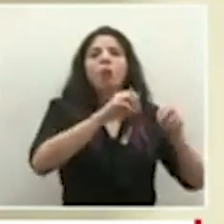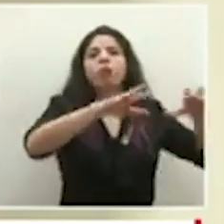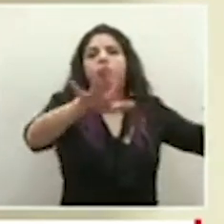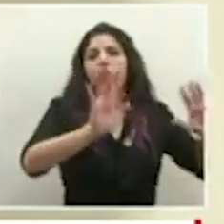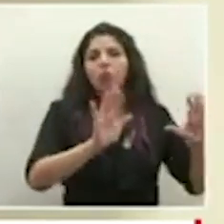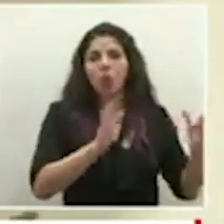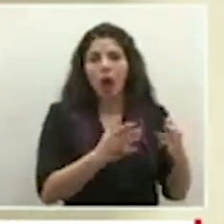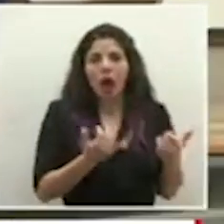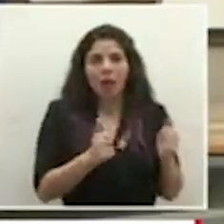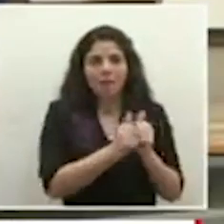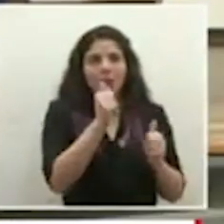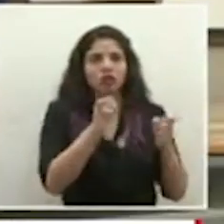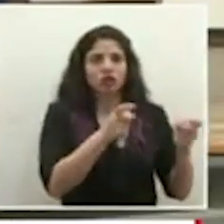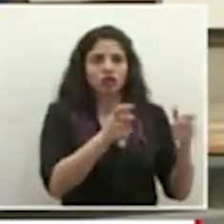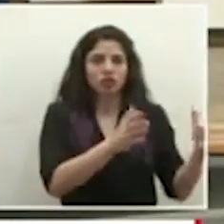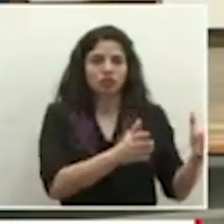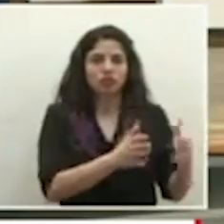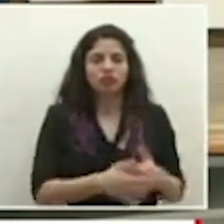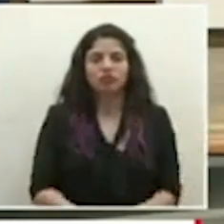casos